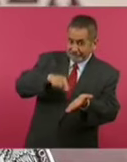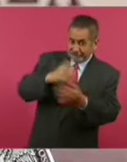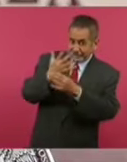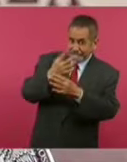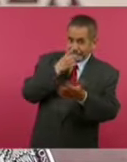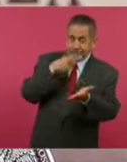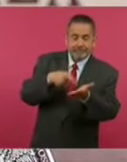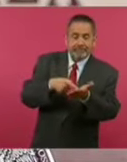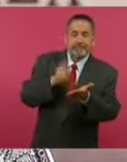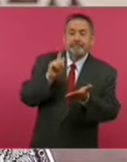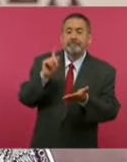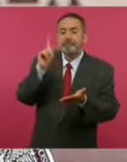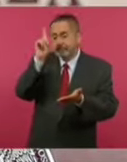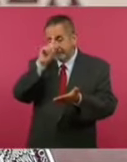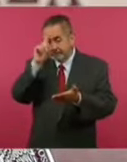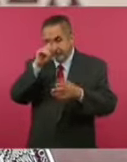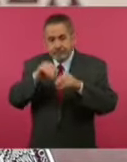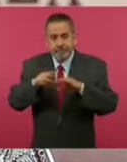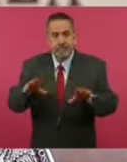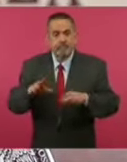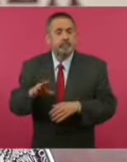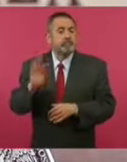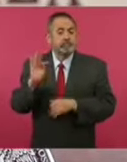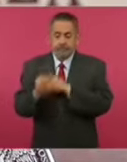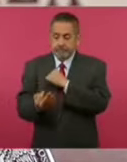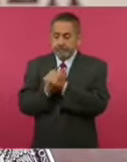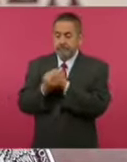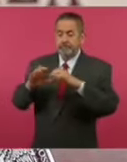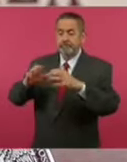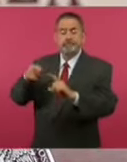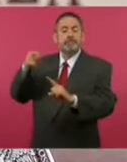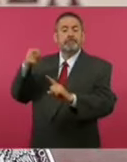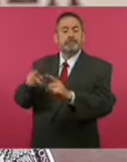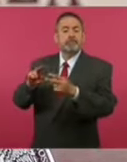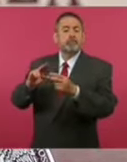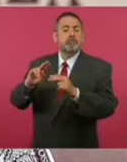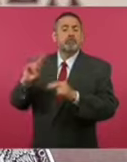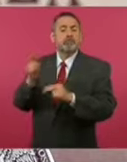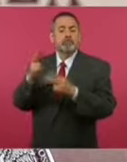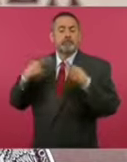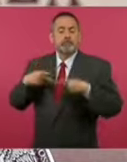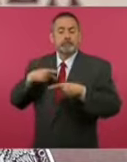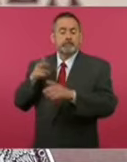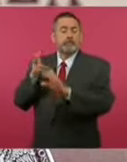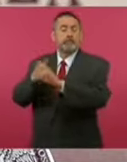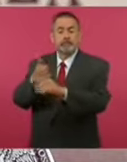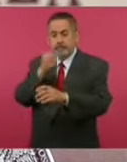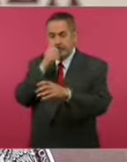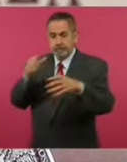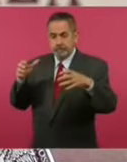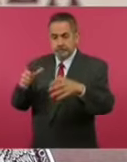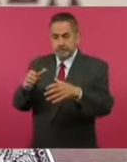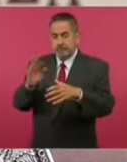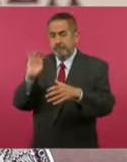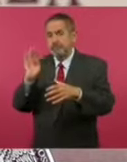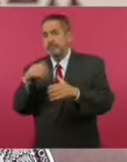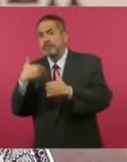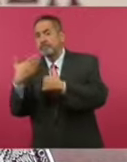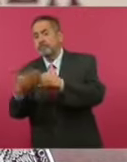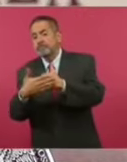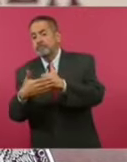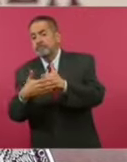Tiene como principal enfoque el considerar la protección de la comunidad universitaria en antelación al muy próximo